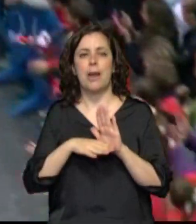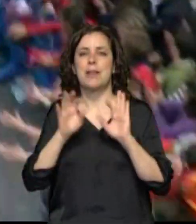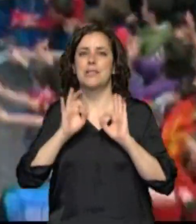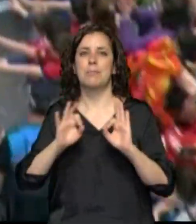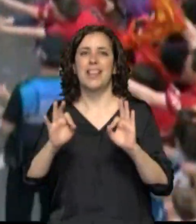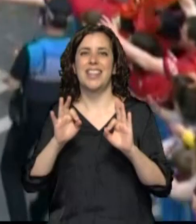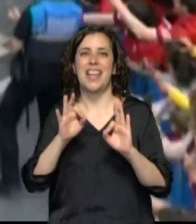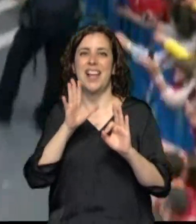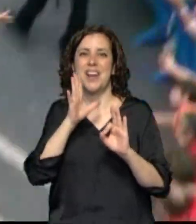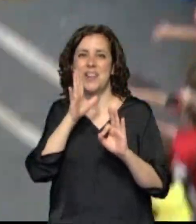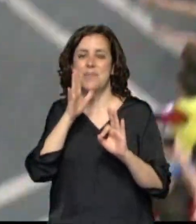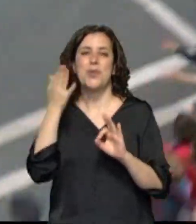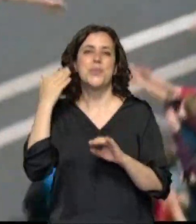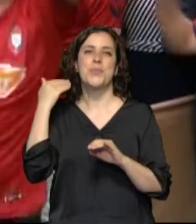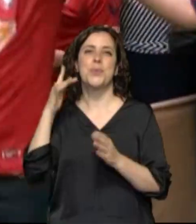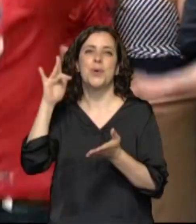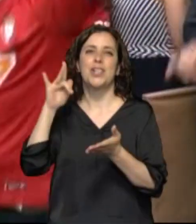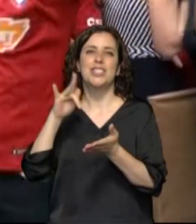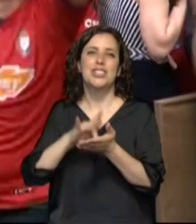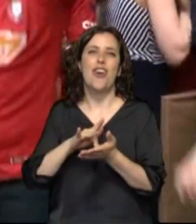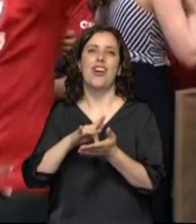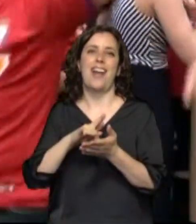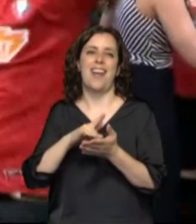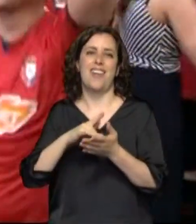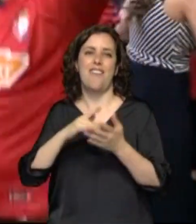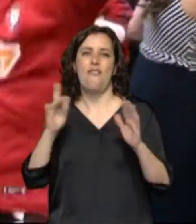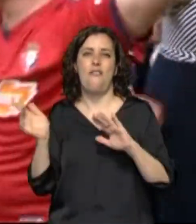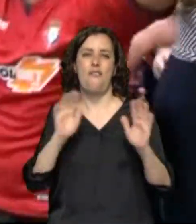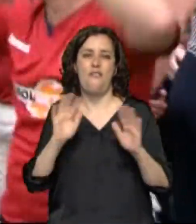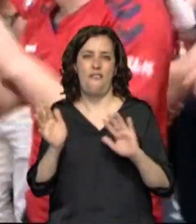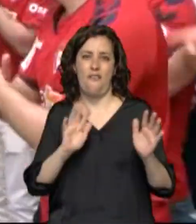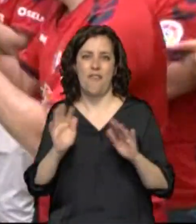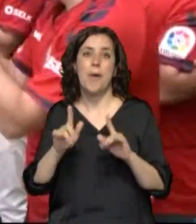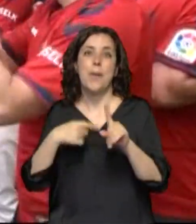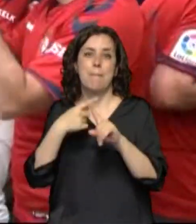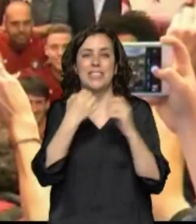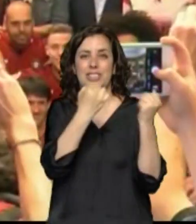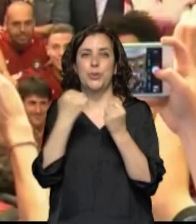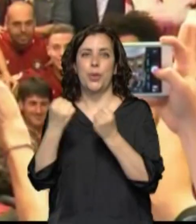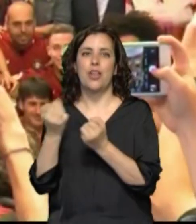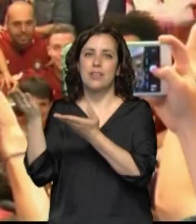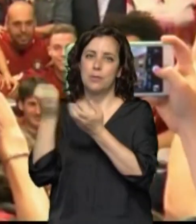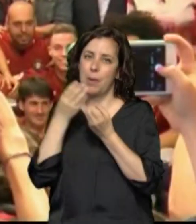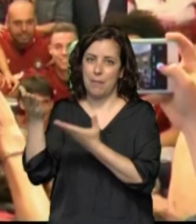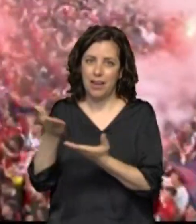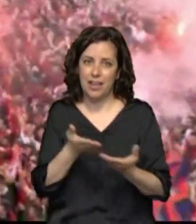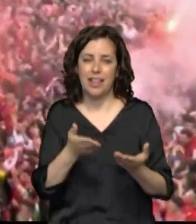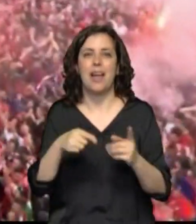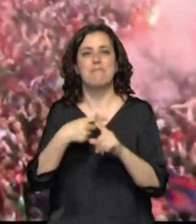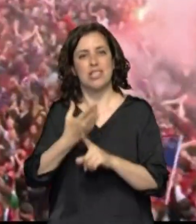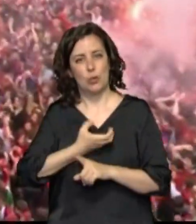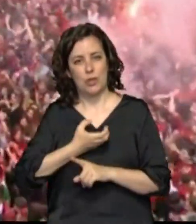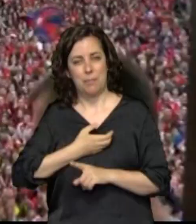directo a sus casas el ambiente de la capital navarra aquel día, después con las recepciones institucionales en el gobierno de Navarra y el ayuntamiento de Pamplona.